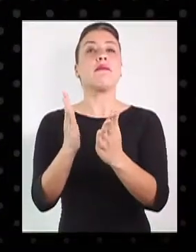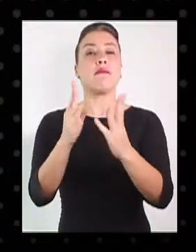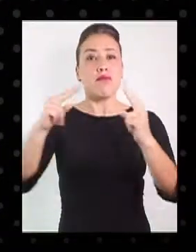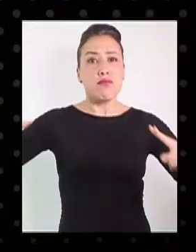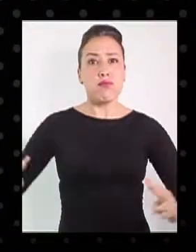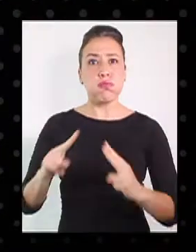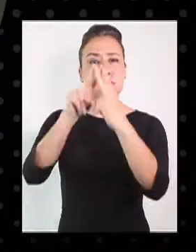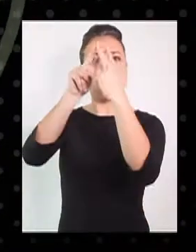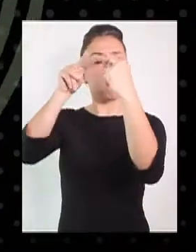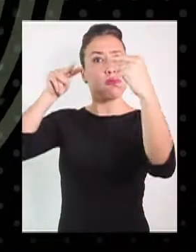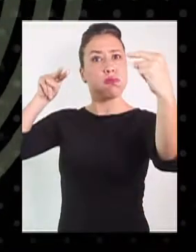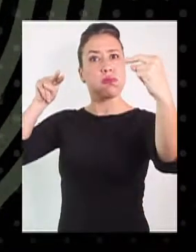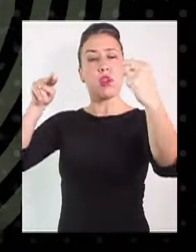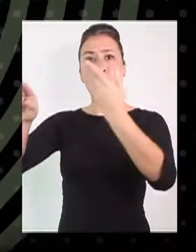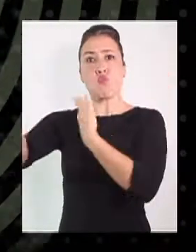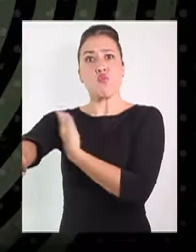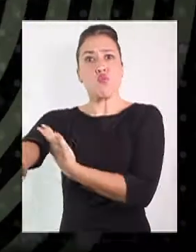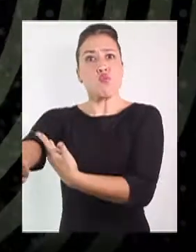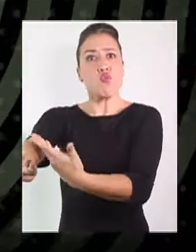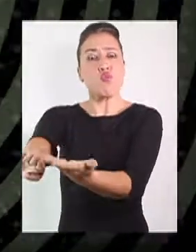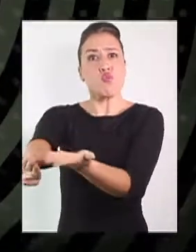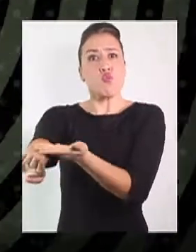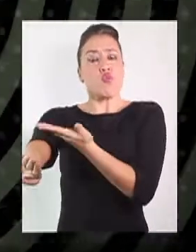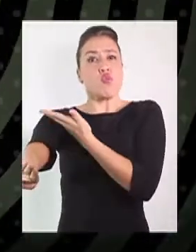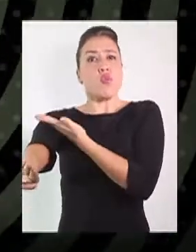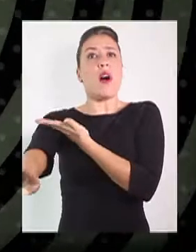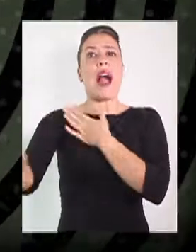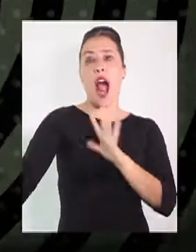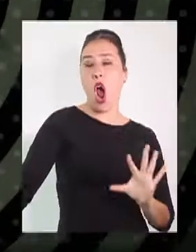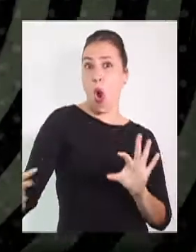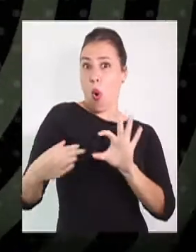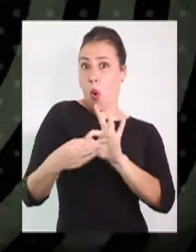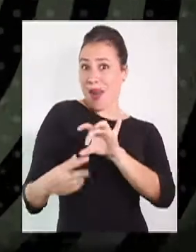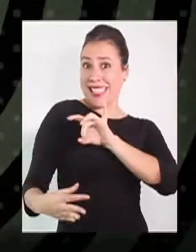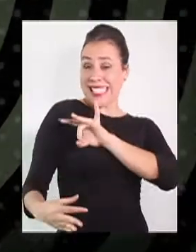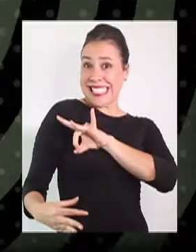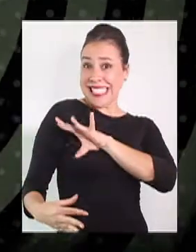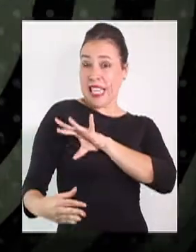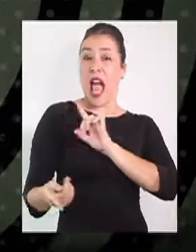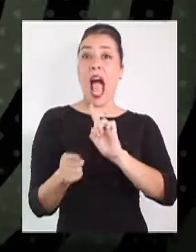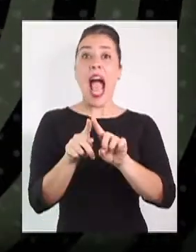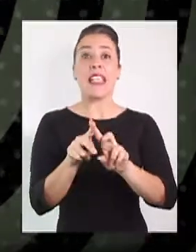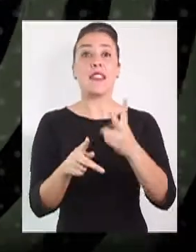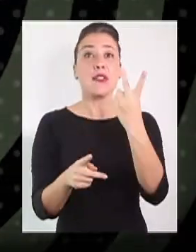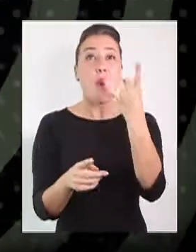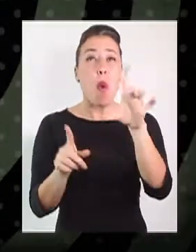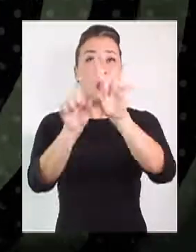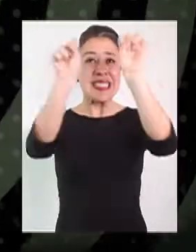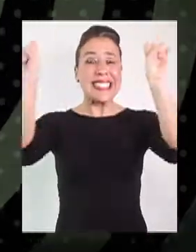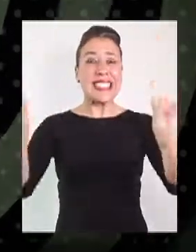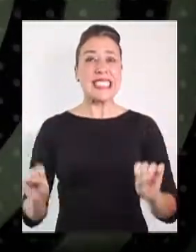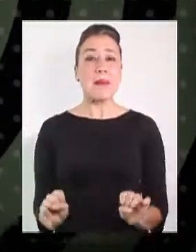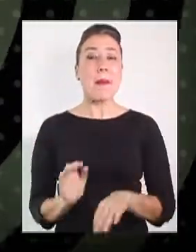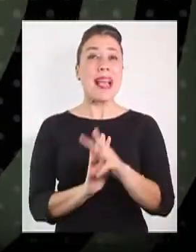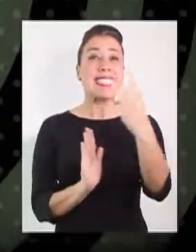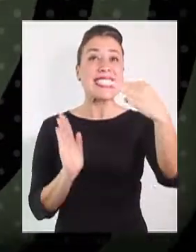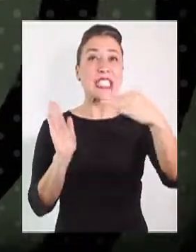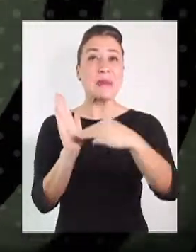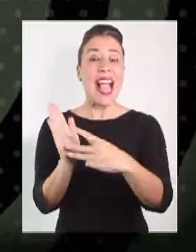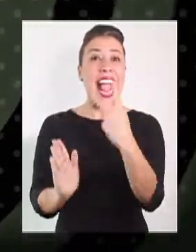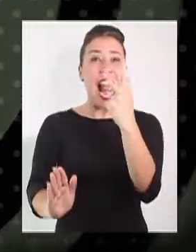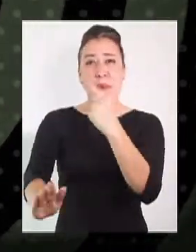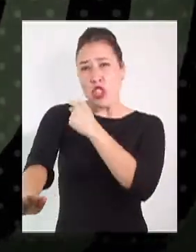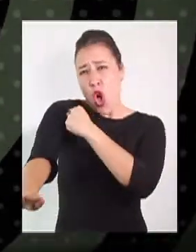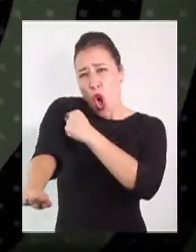que además pretende unir no solo Chile a través de la interconexión conformando un sistema único de más de 3.000